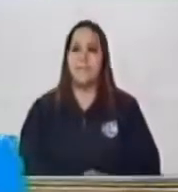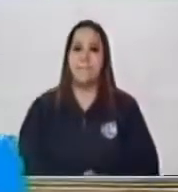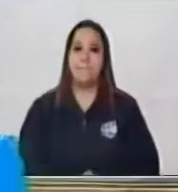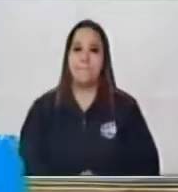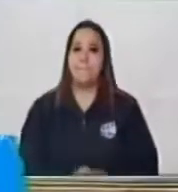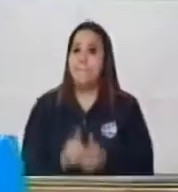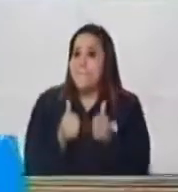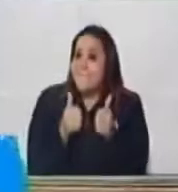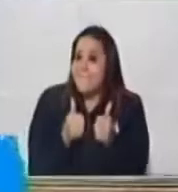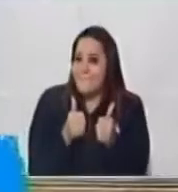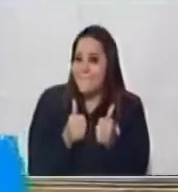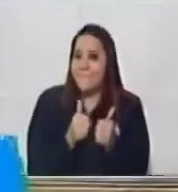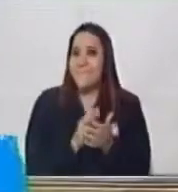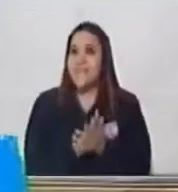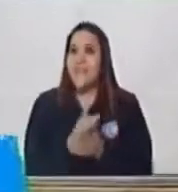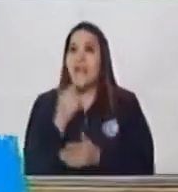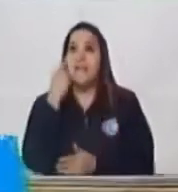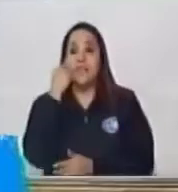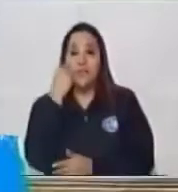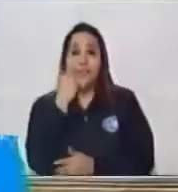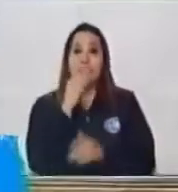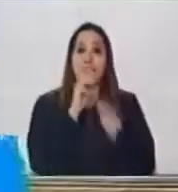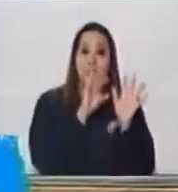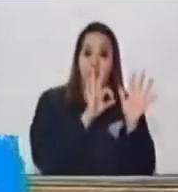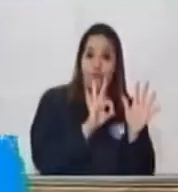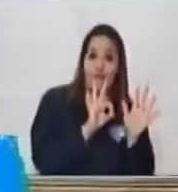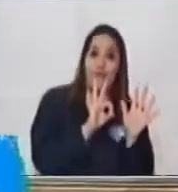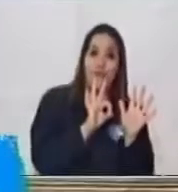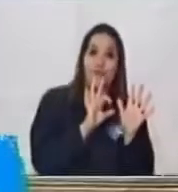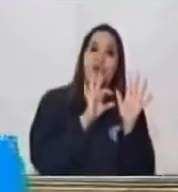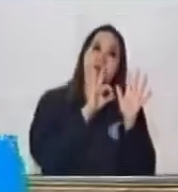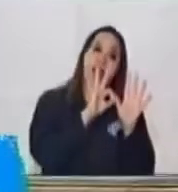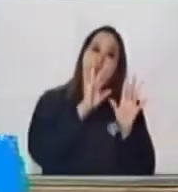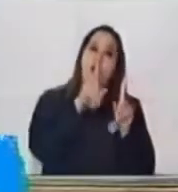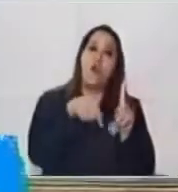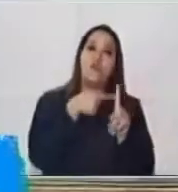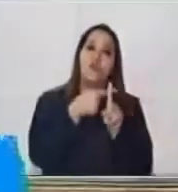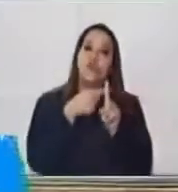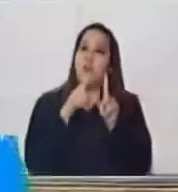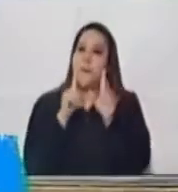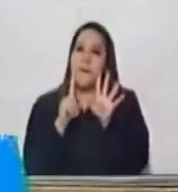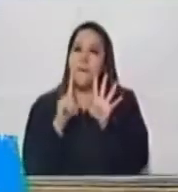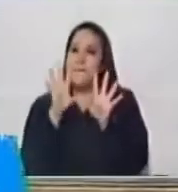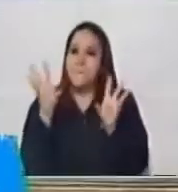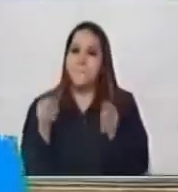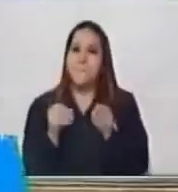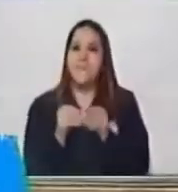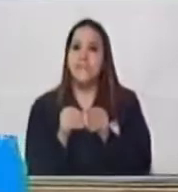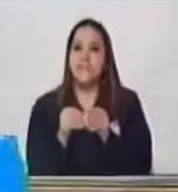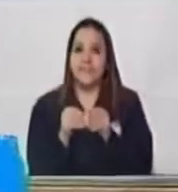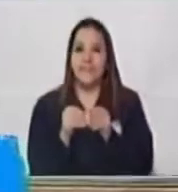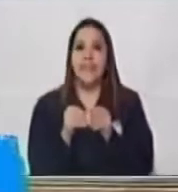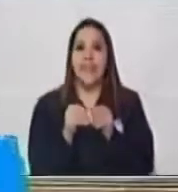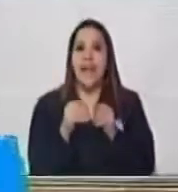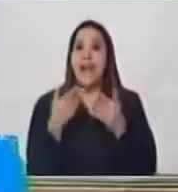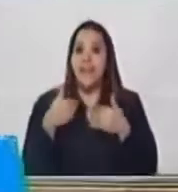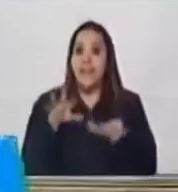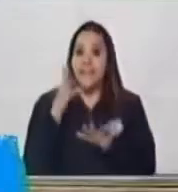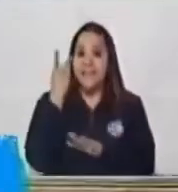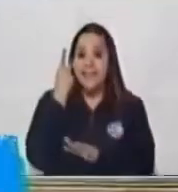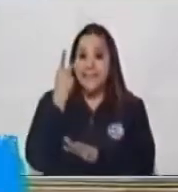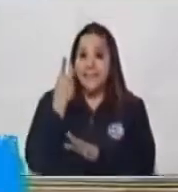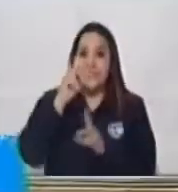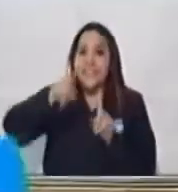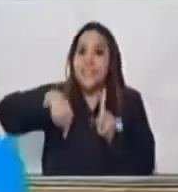Muy bien Son 8 8 más 6 Les he dado la clave de cómo